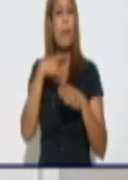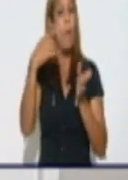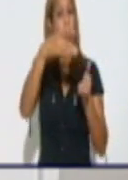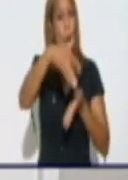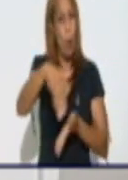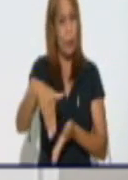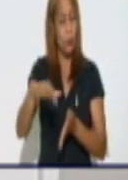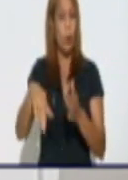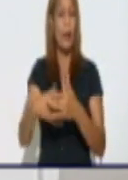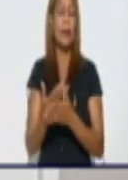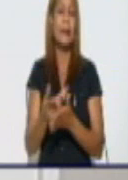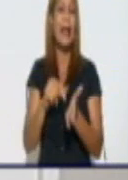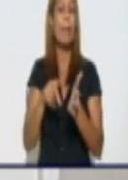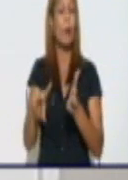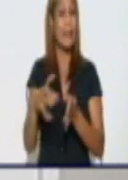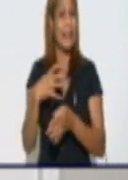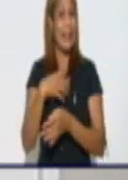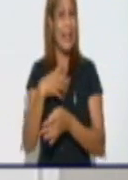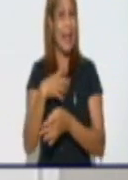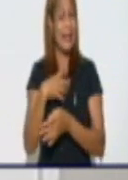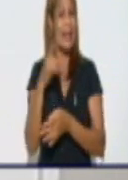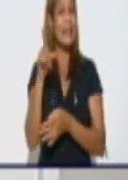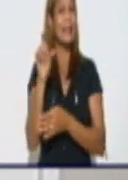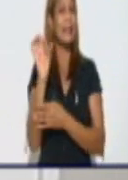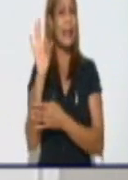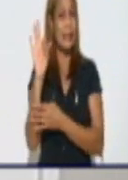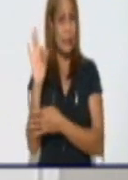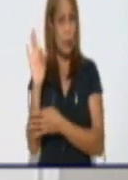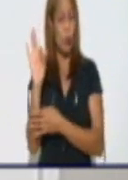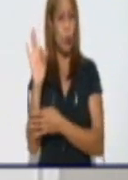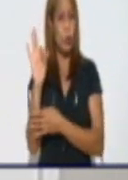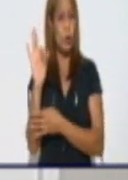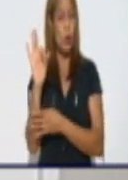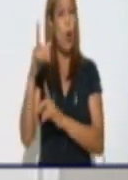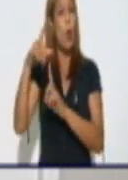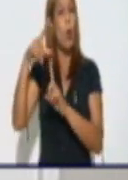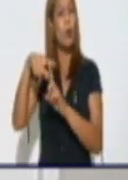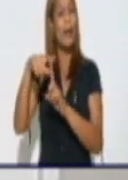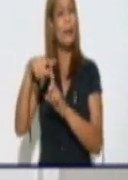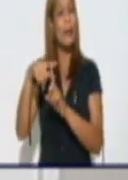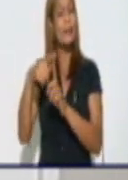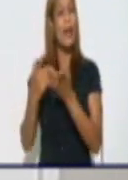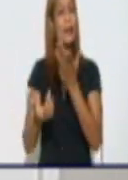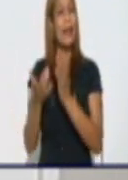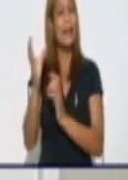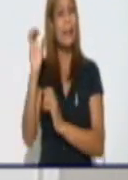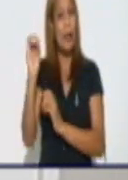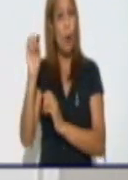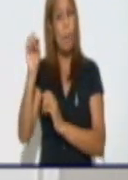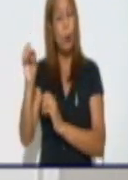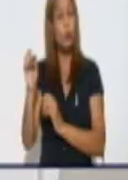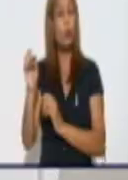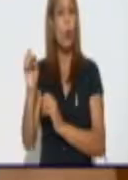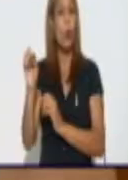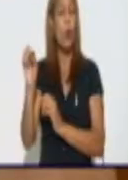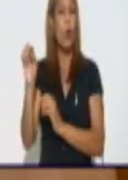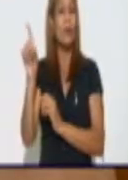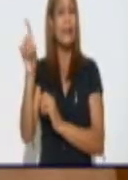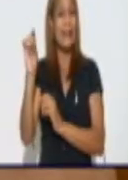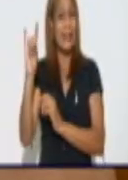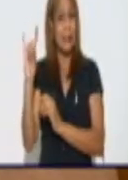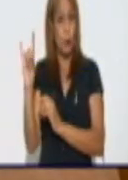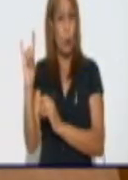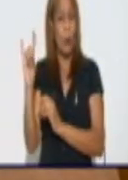La provincia acumula 18 y eso tiene una tasa de 0.29 por cada 100 enfermos. O cada 100 personas que se